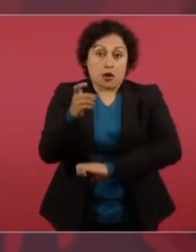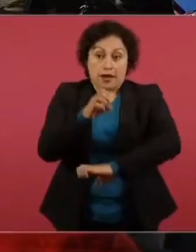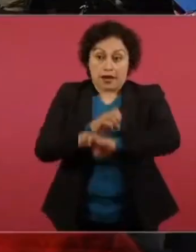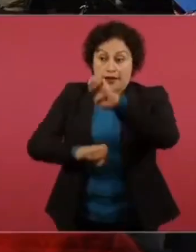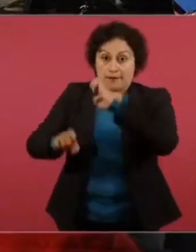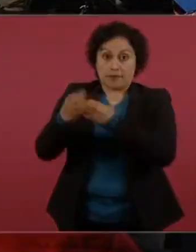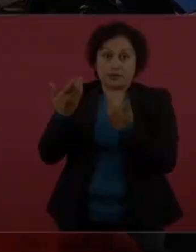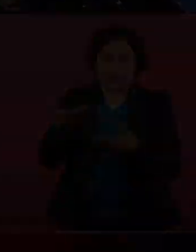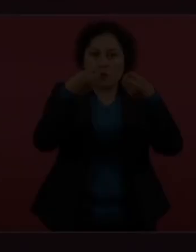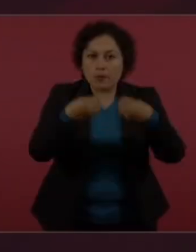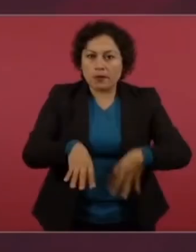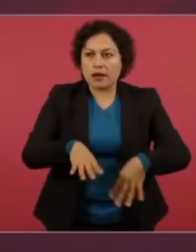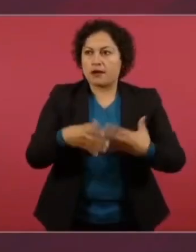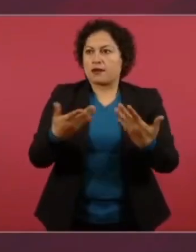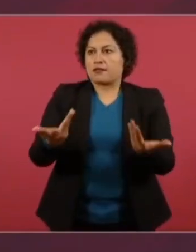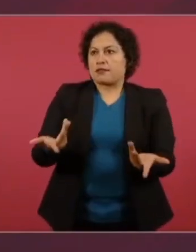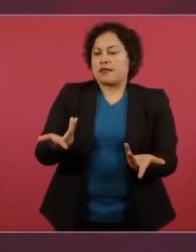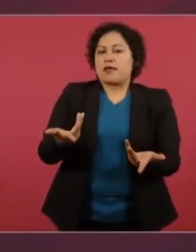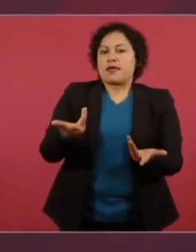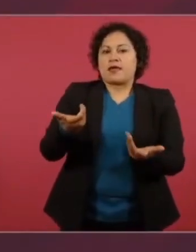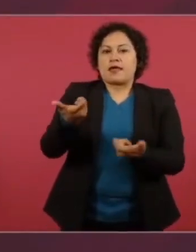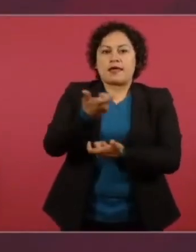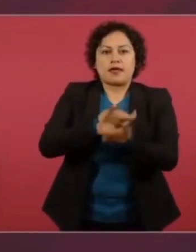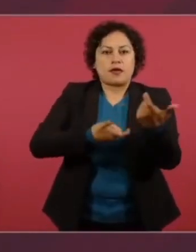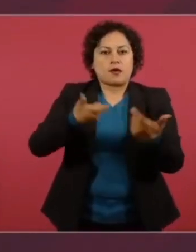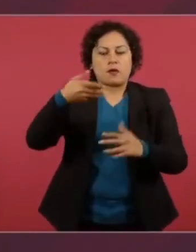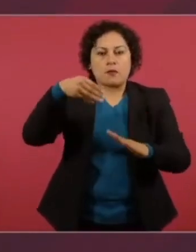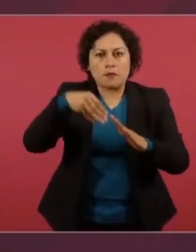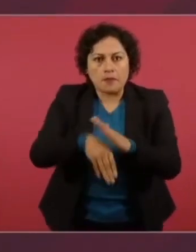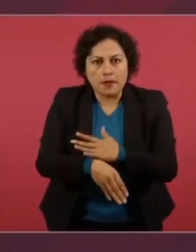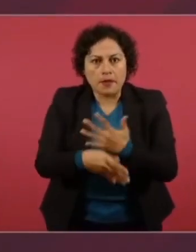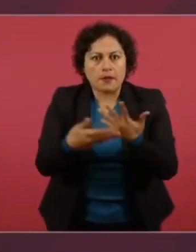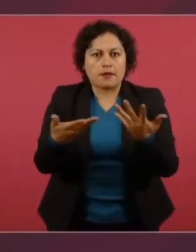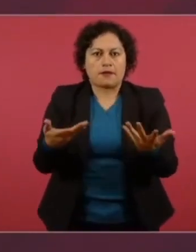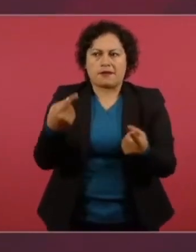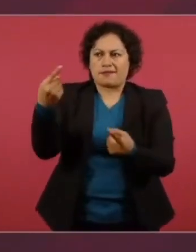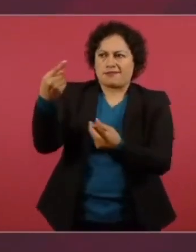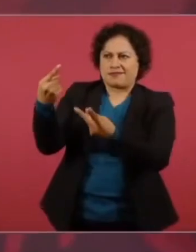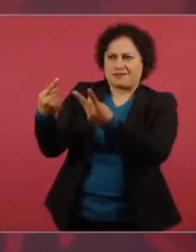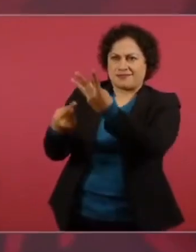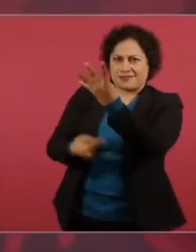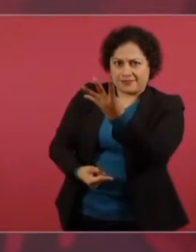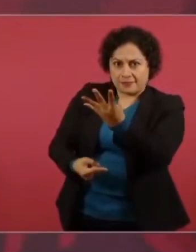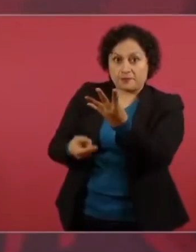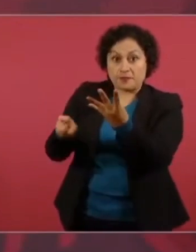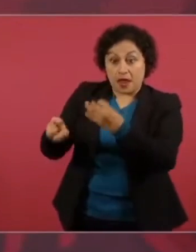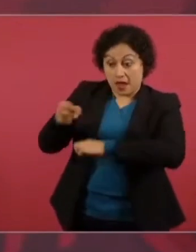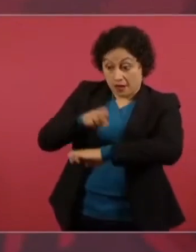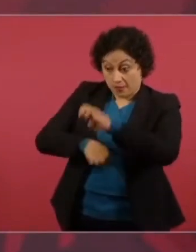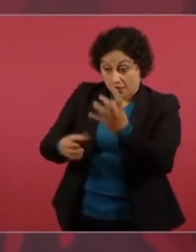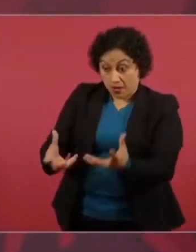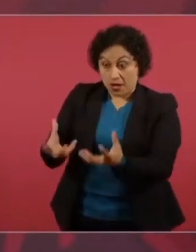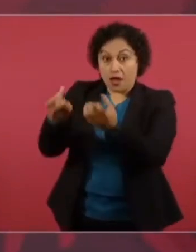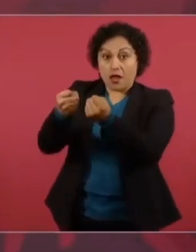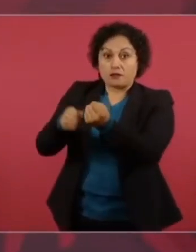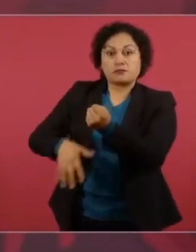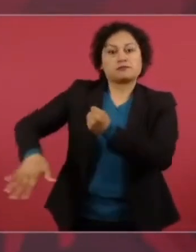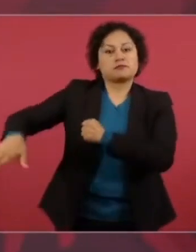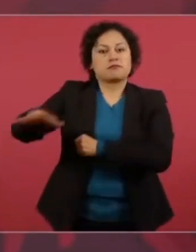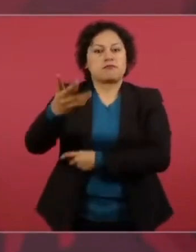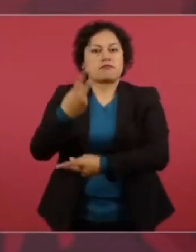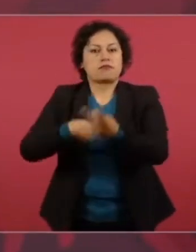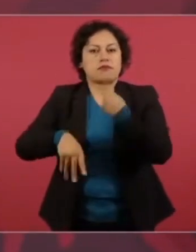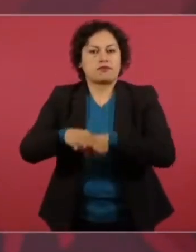el cierre de la empresa. Tengo informe del secretario de Hacienda que se va avanzando, tiene esa